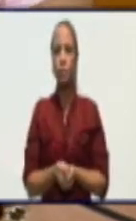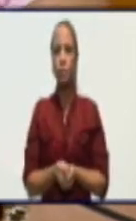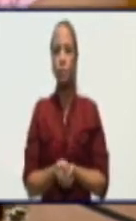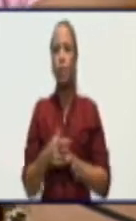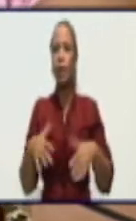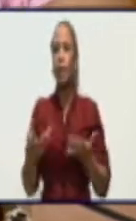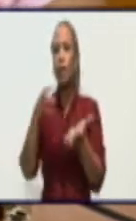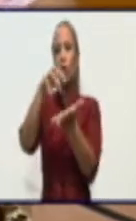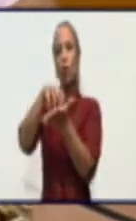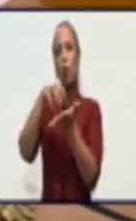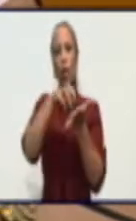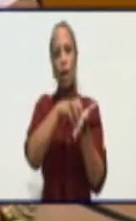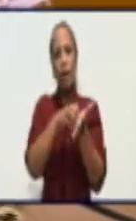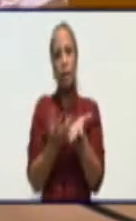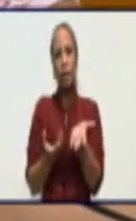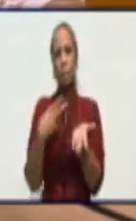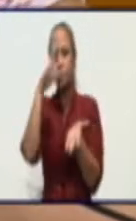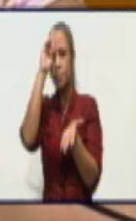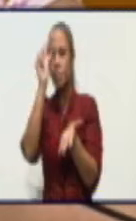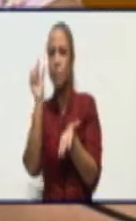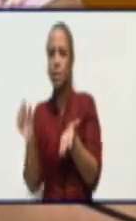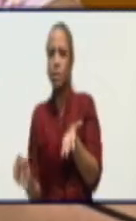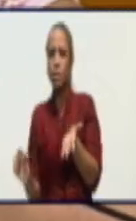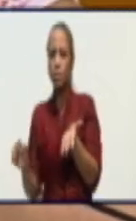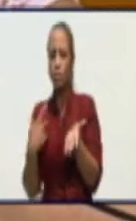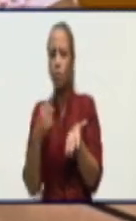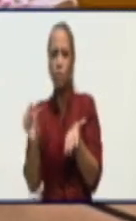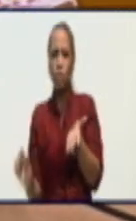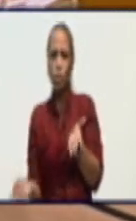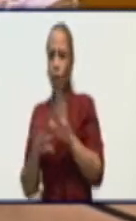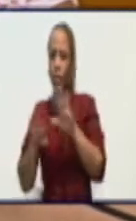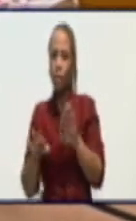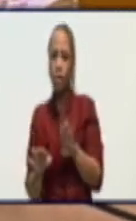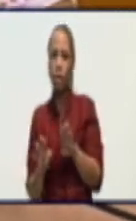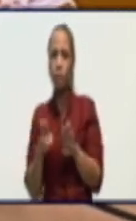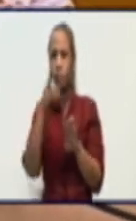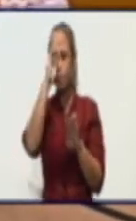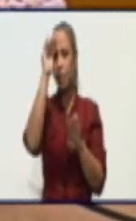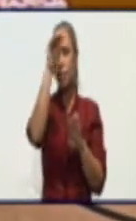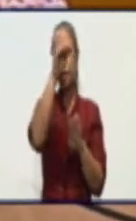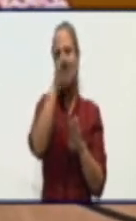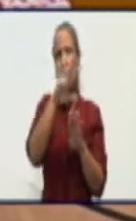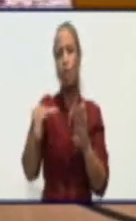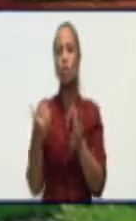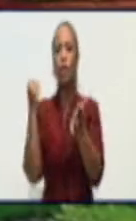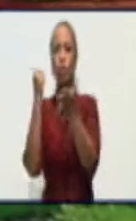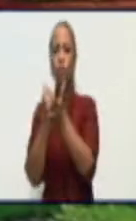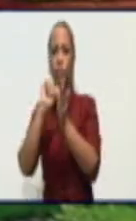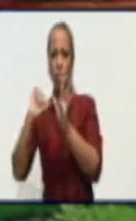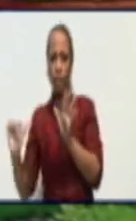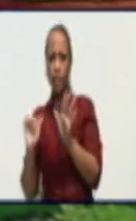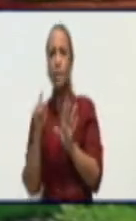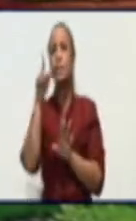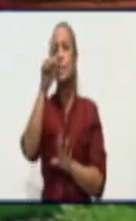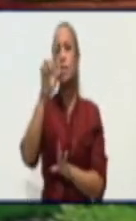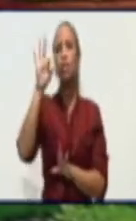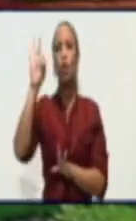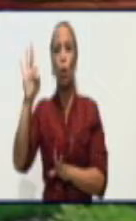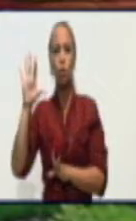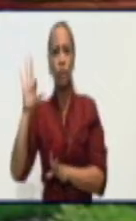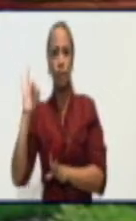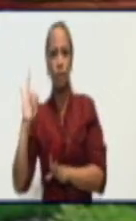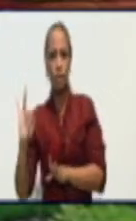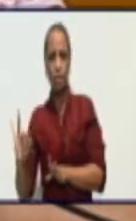pacientes que se encuentran de alta ingresados que son confirmados activos, son 187